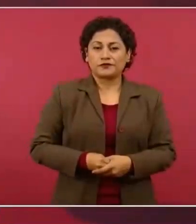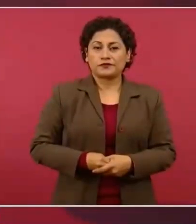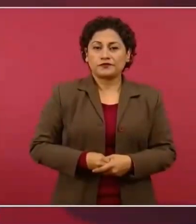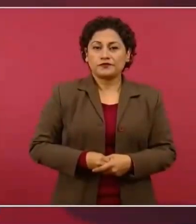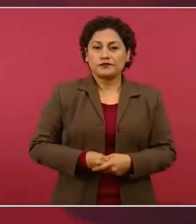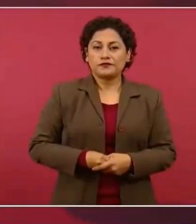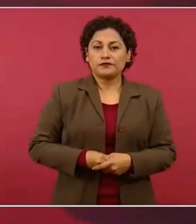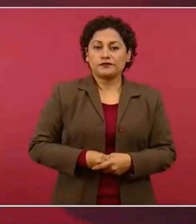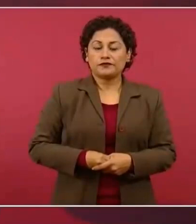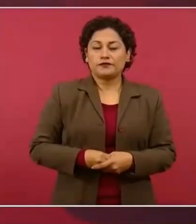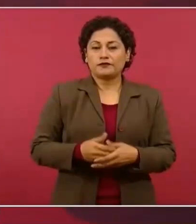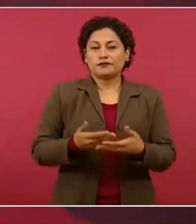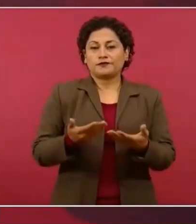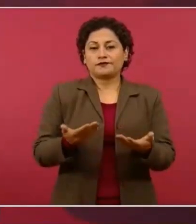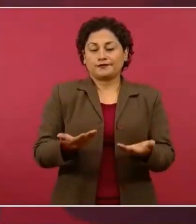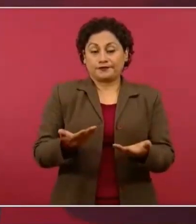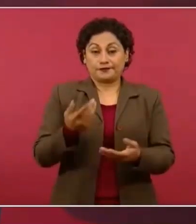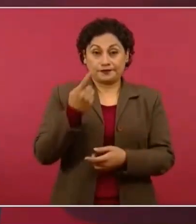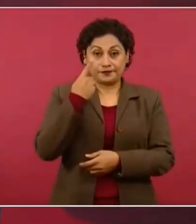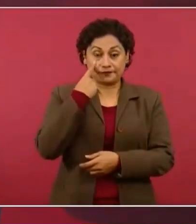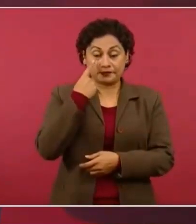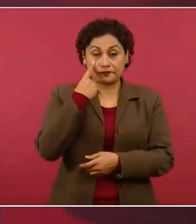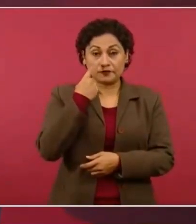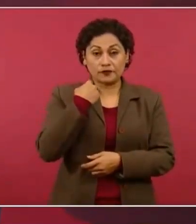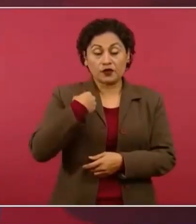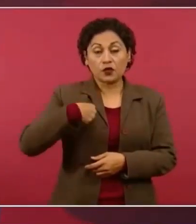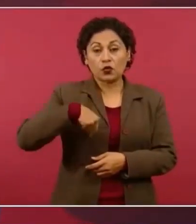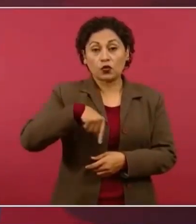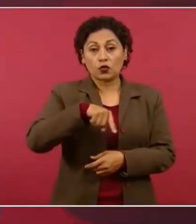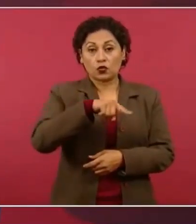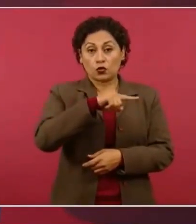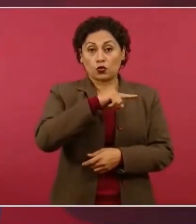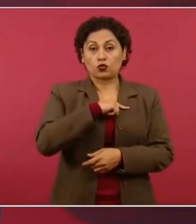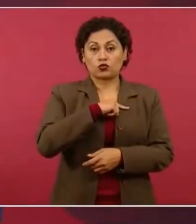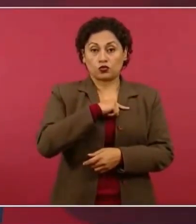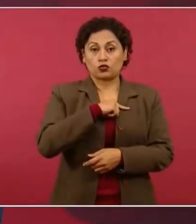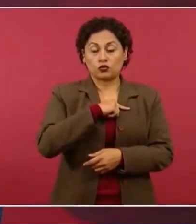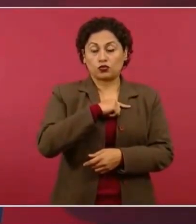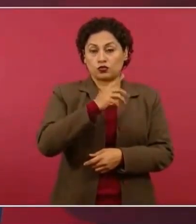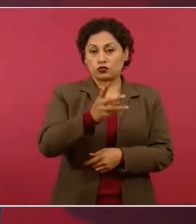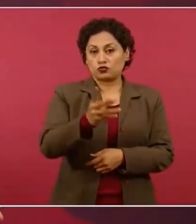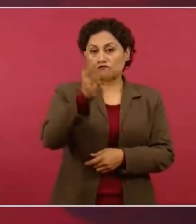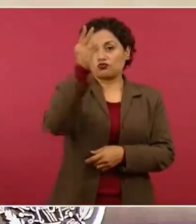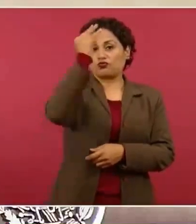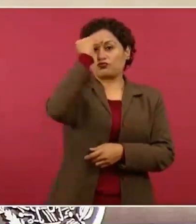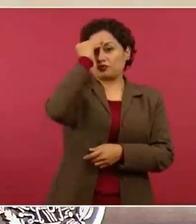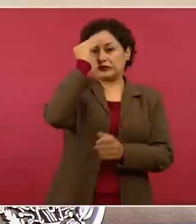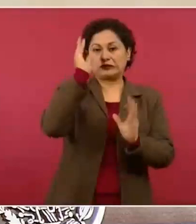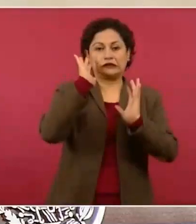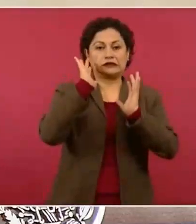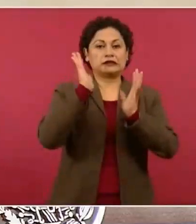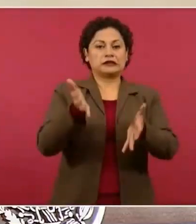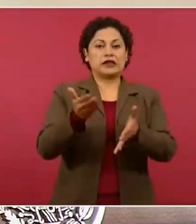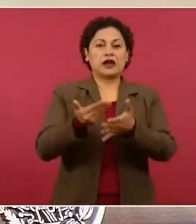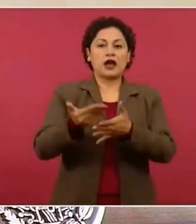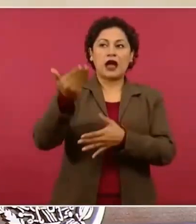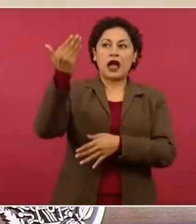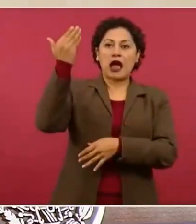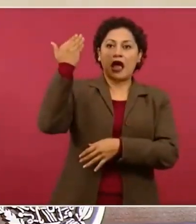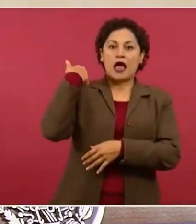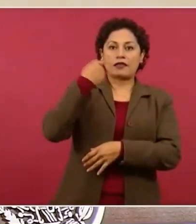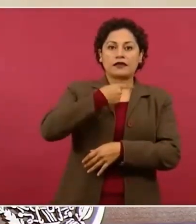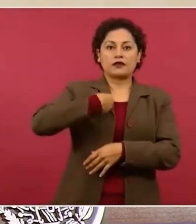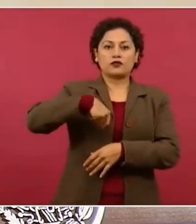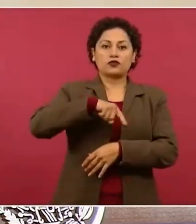Nosotros aprendimos en la oposición que un dirigente,